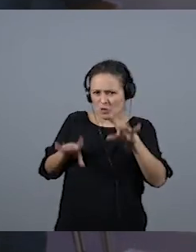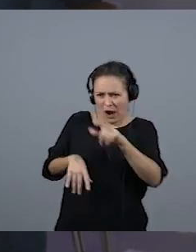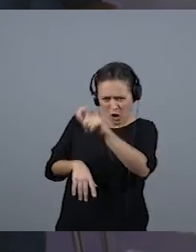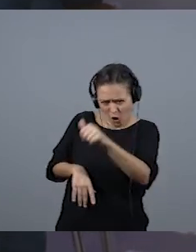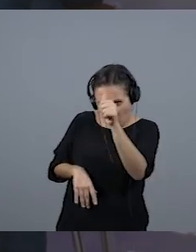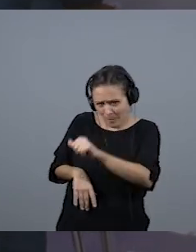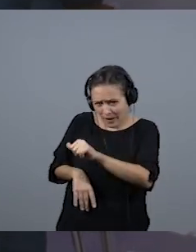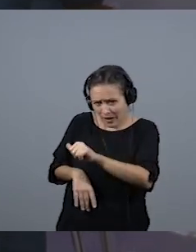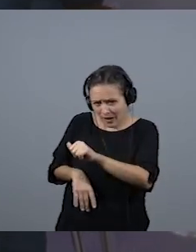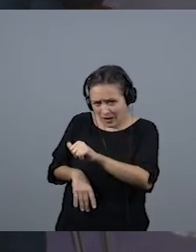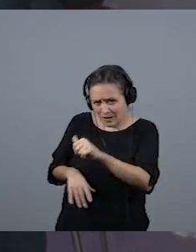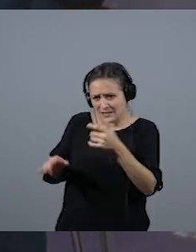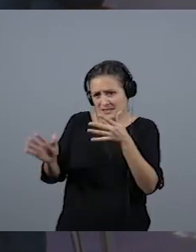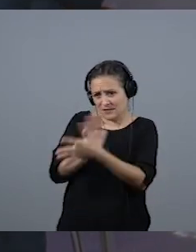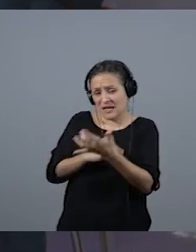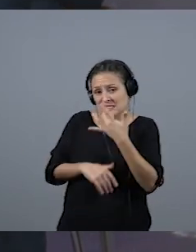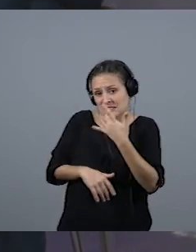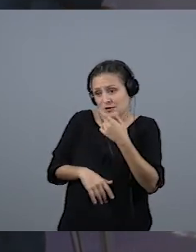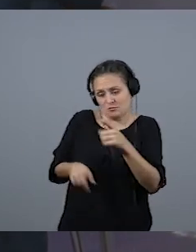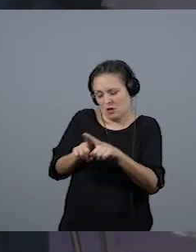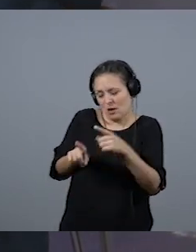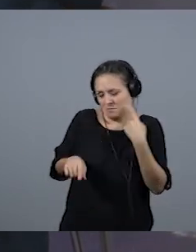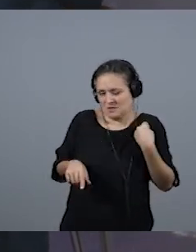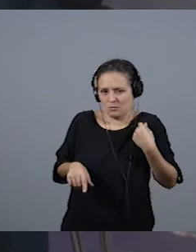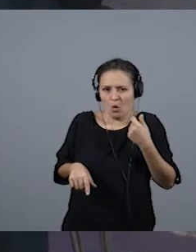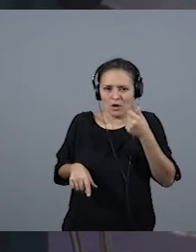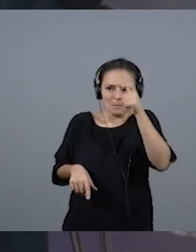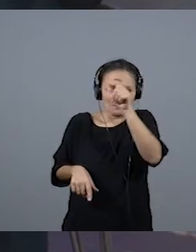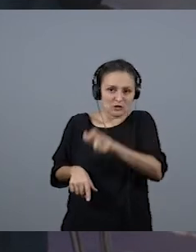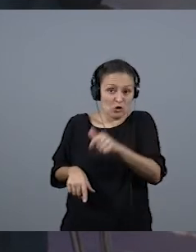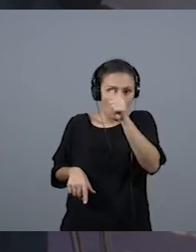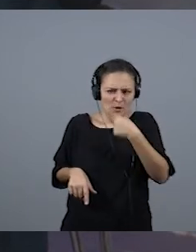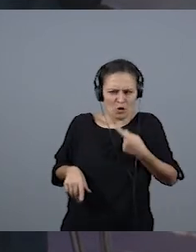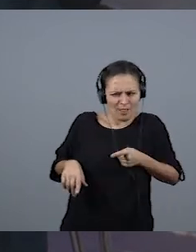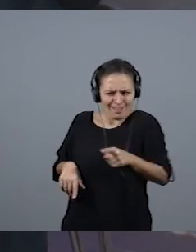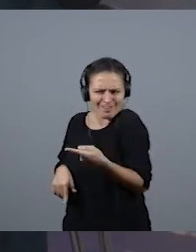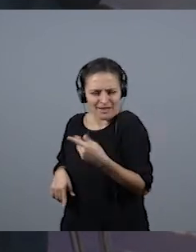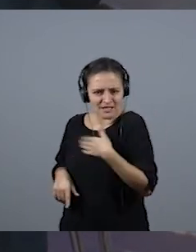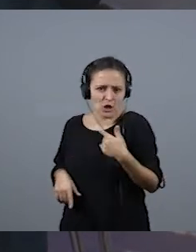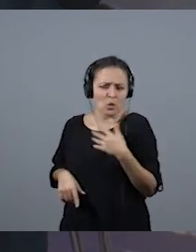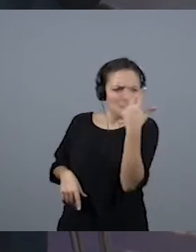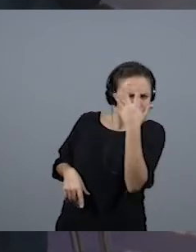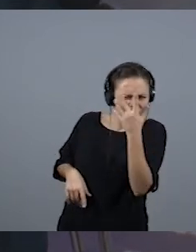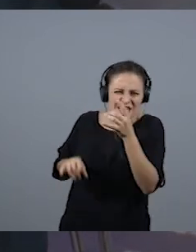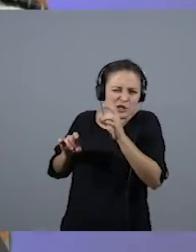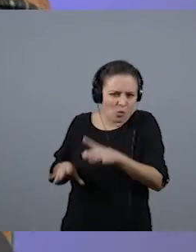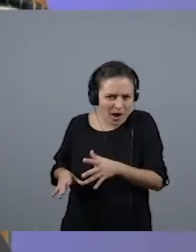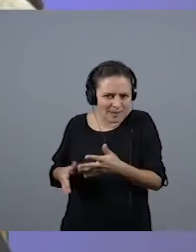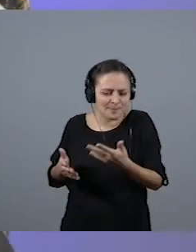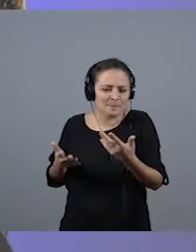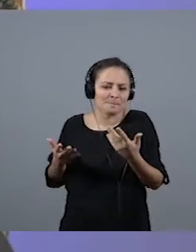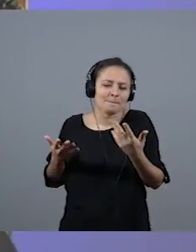alguien quiere ir a entrar a matar a alguien, como decías tú, o alguien quiere... Pues bueno, lo cuestiona de igual manera. El tema es... Pero